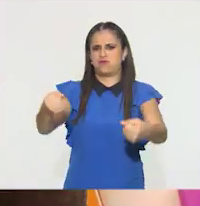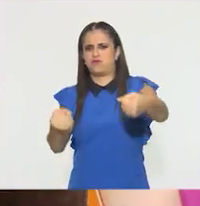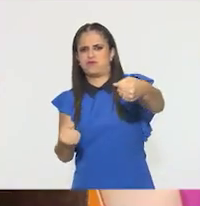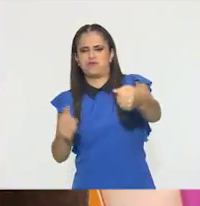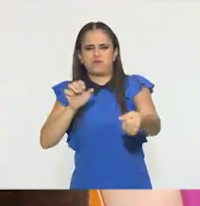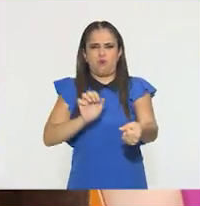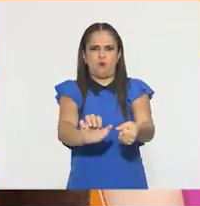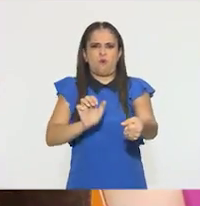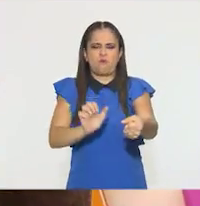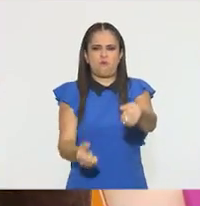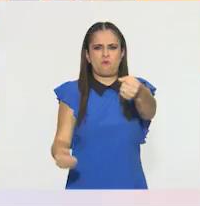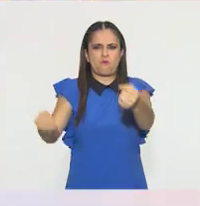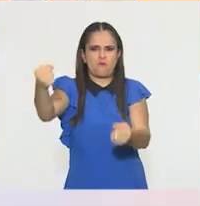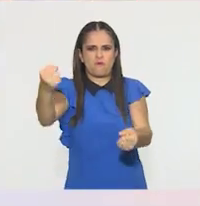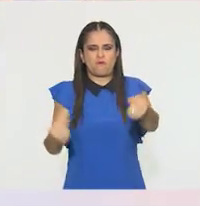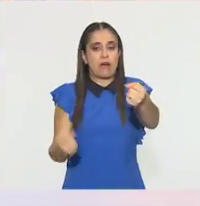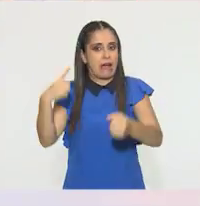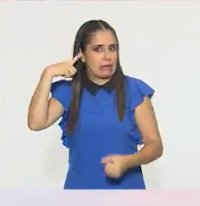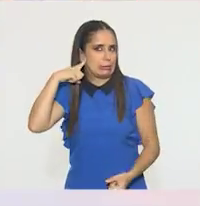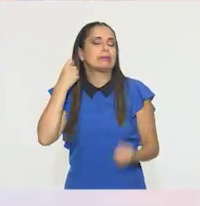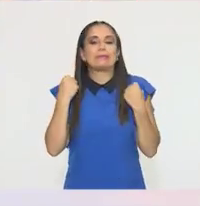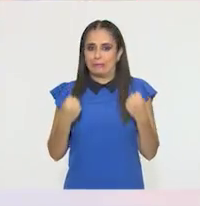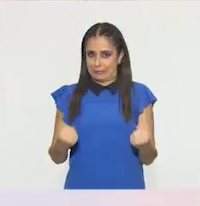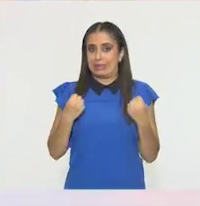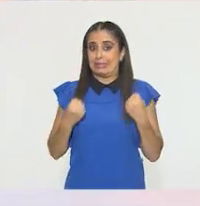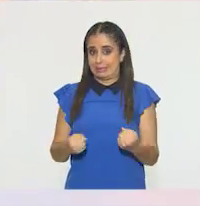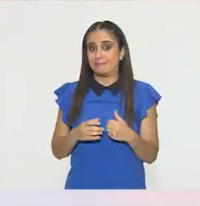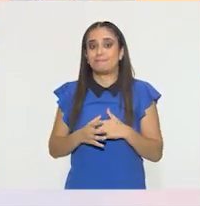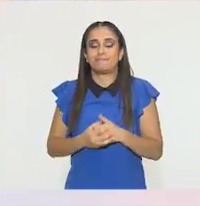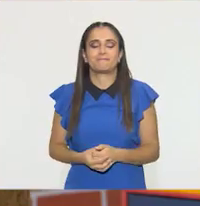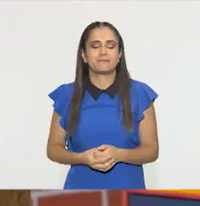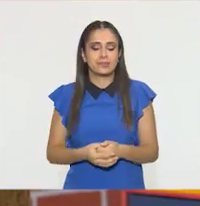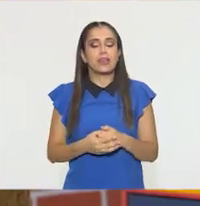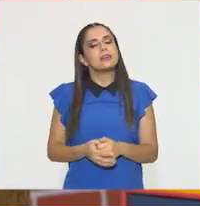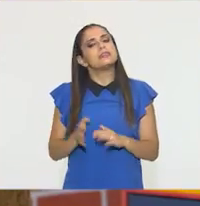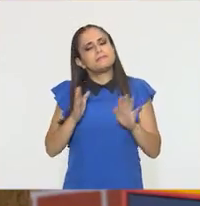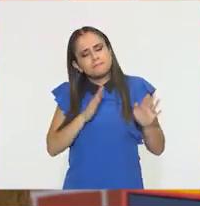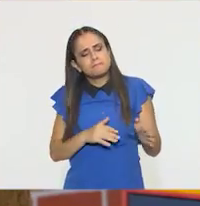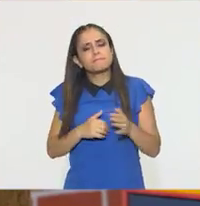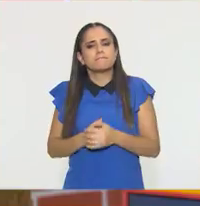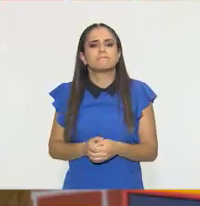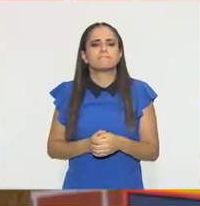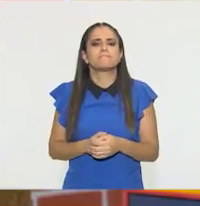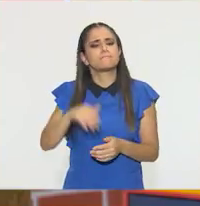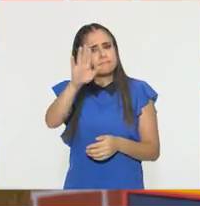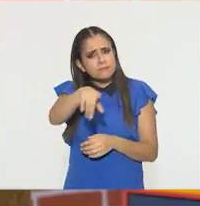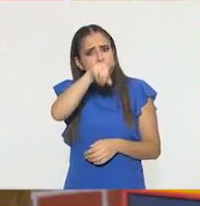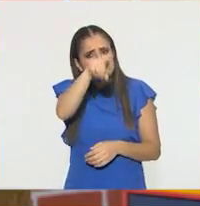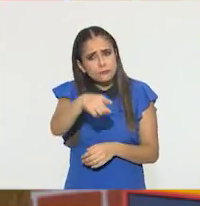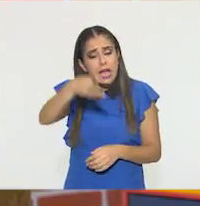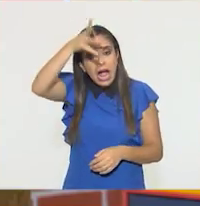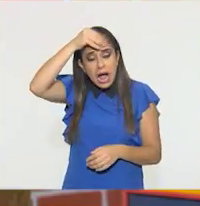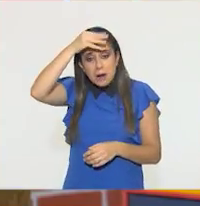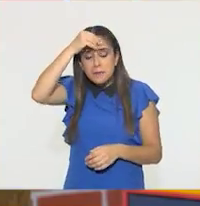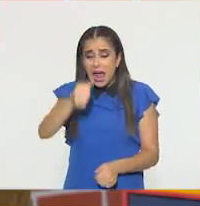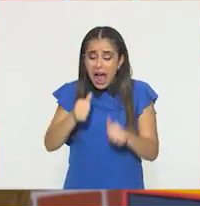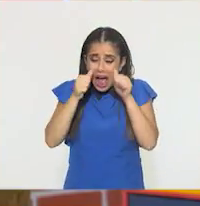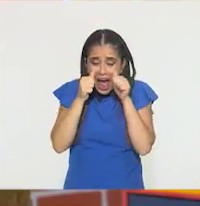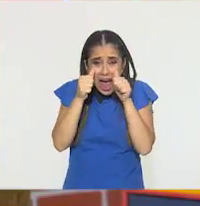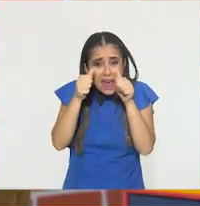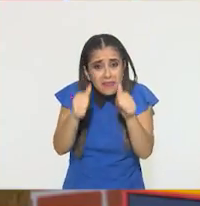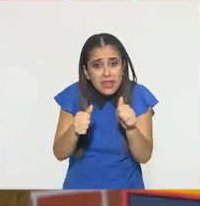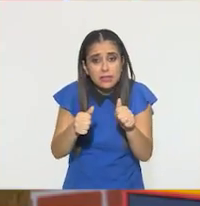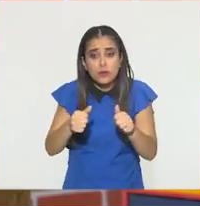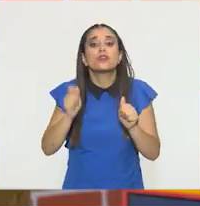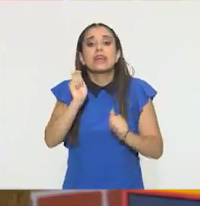Suena muy fuerte, ¿no? Pero bueno, eso está muy fácil. Ahora, algo que debemos de aprender a hacer es poner atención a